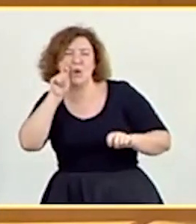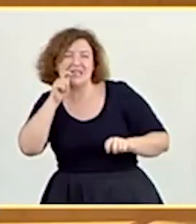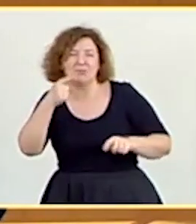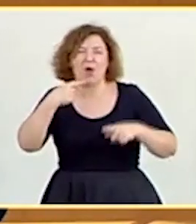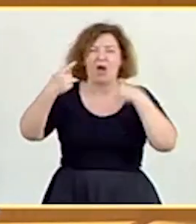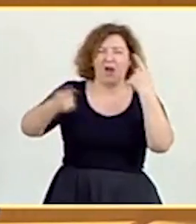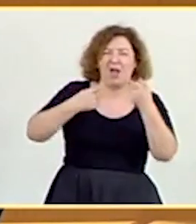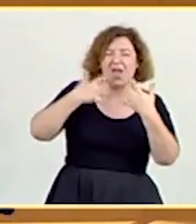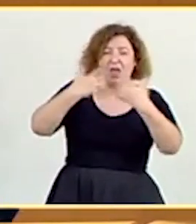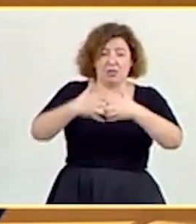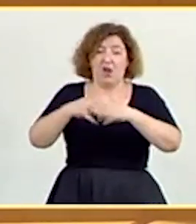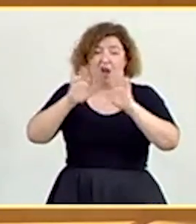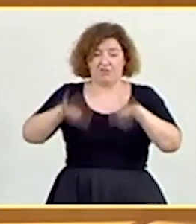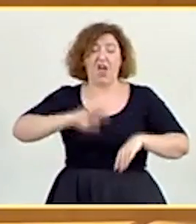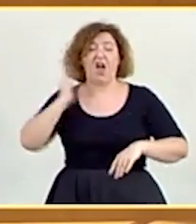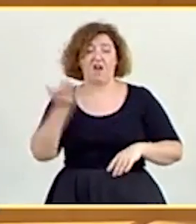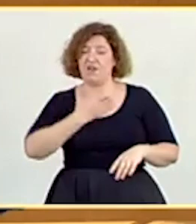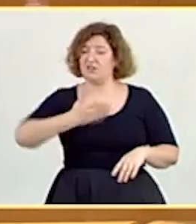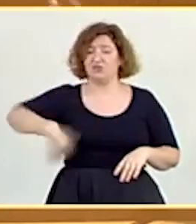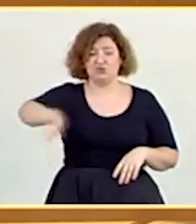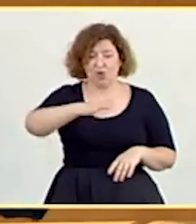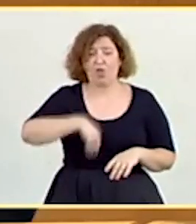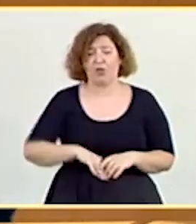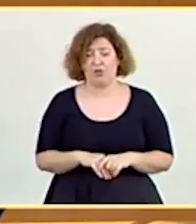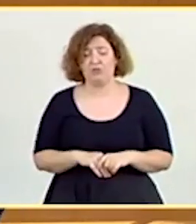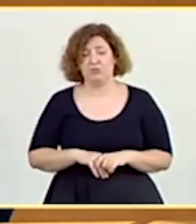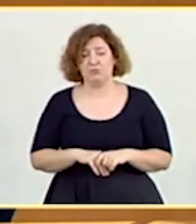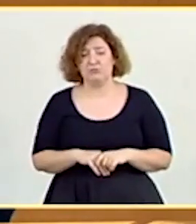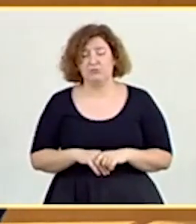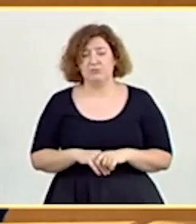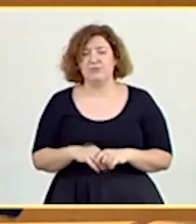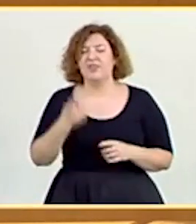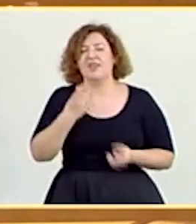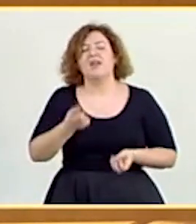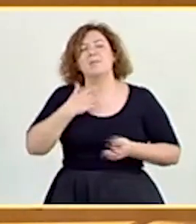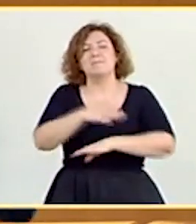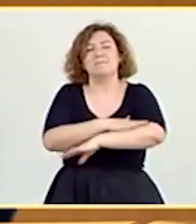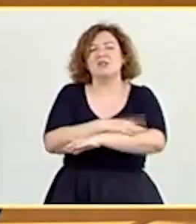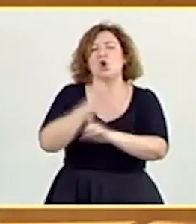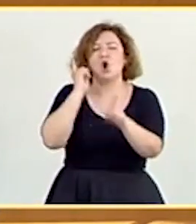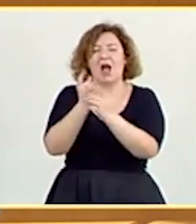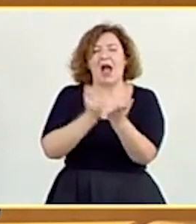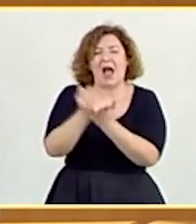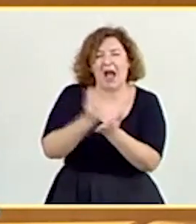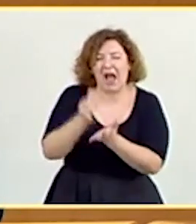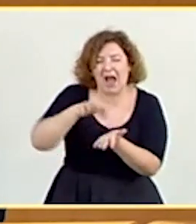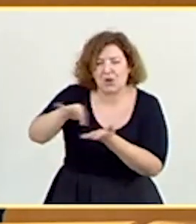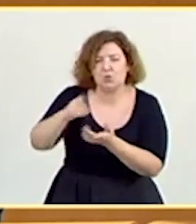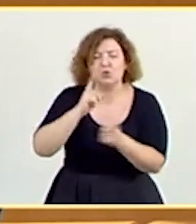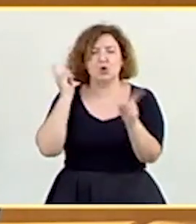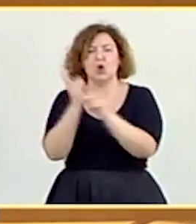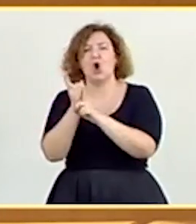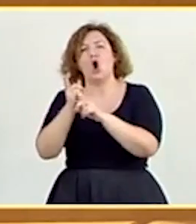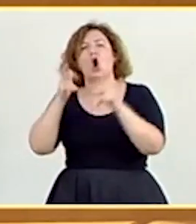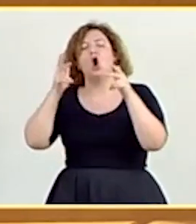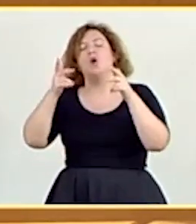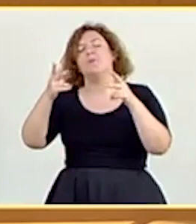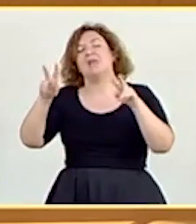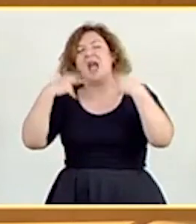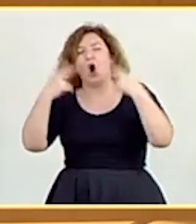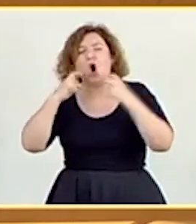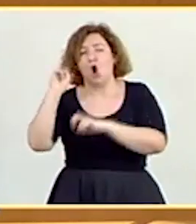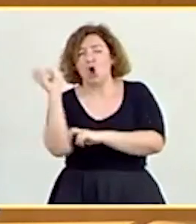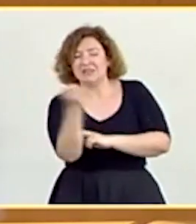industria se paga. Lo pagamos todos. Cada declaración de la ministra de Trabajo atacando a agricultura o atacando a la hostelería son